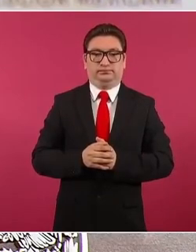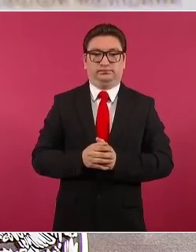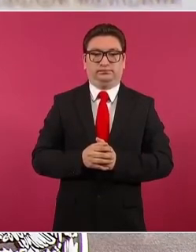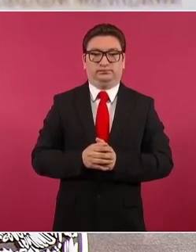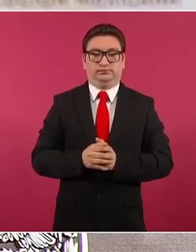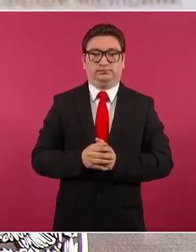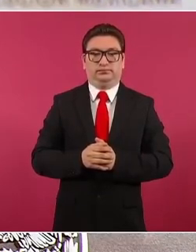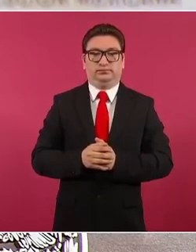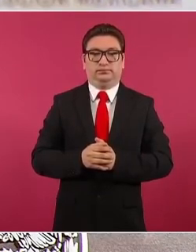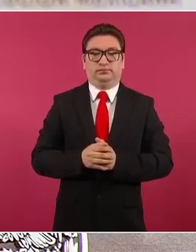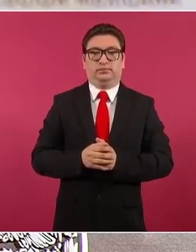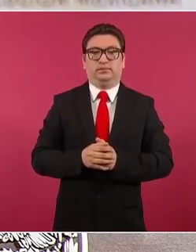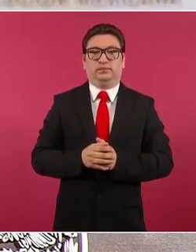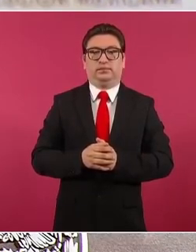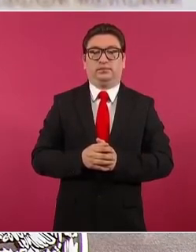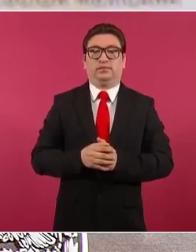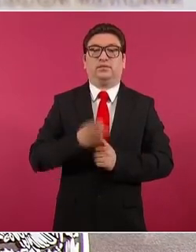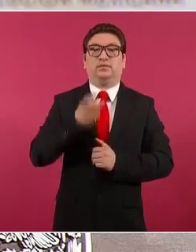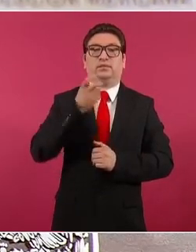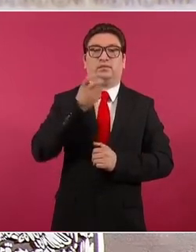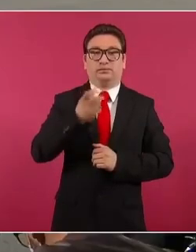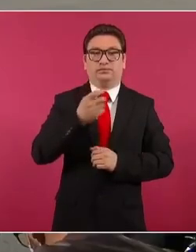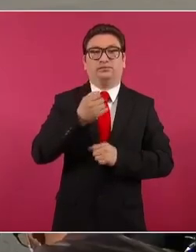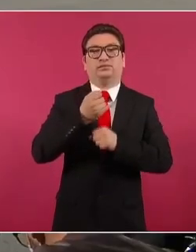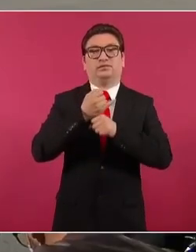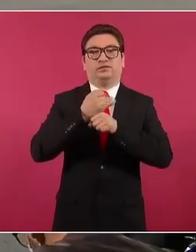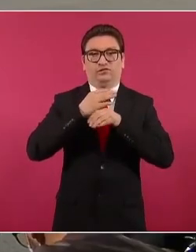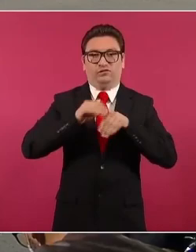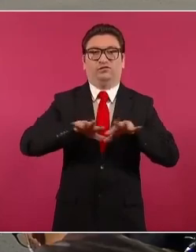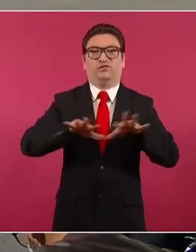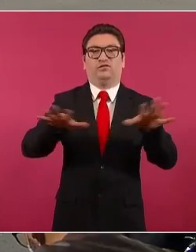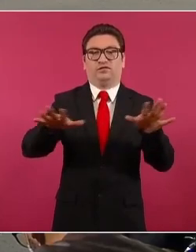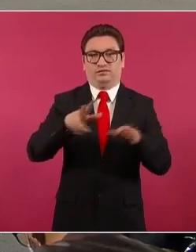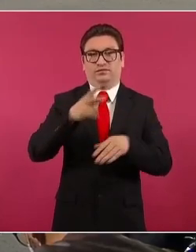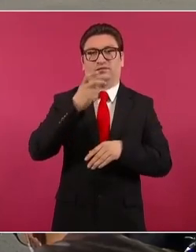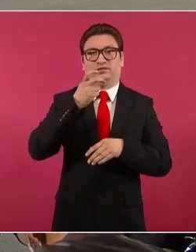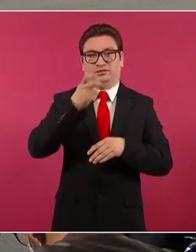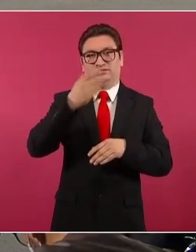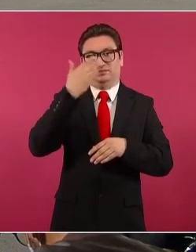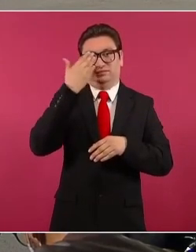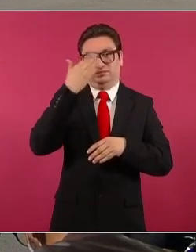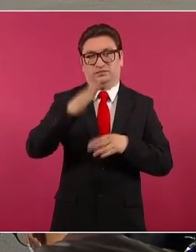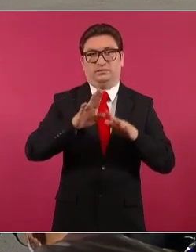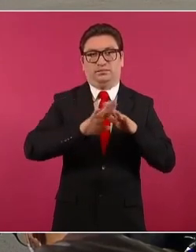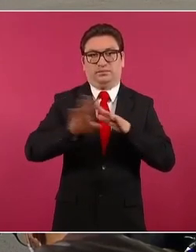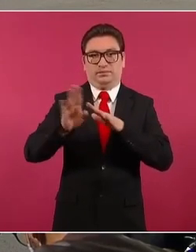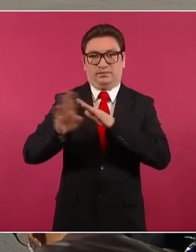Además, esta información se está transmitiendo a través de migración